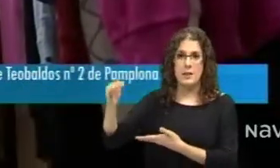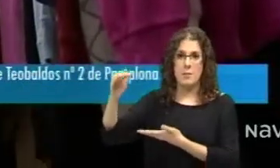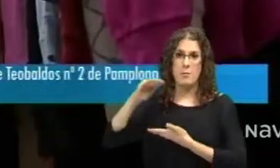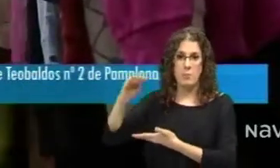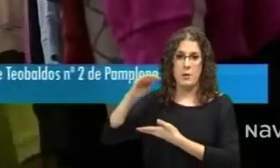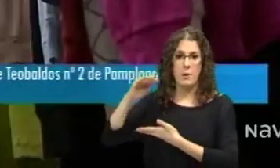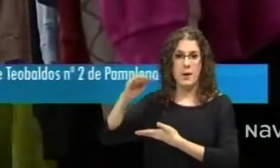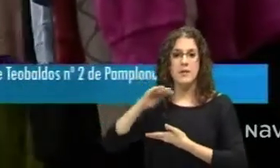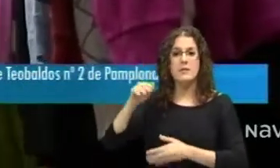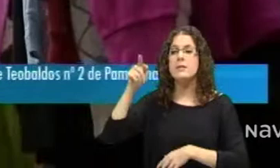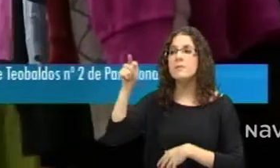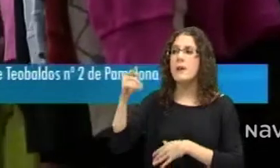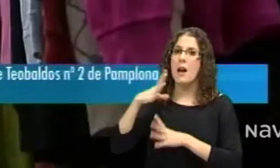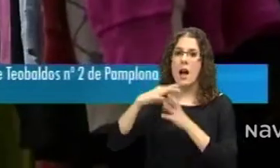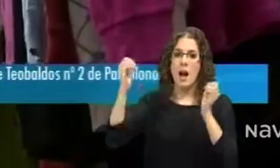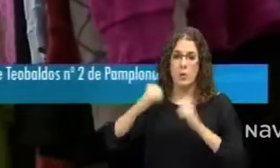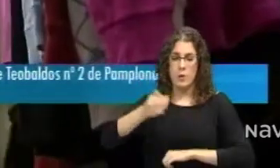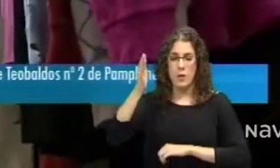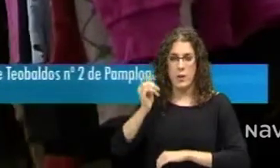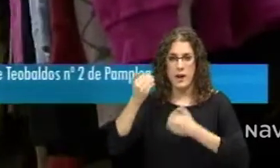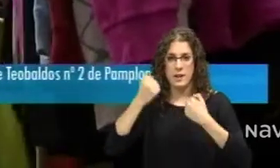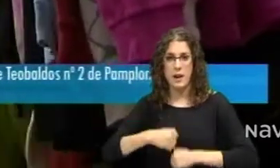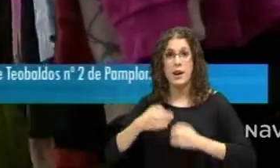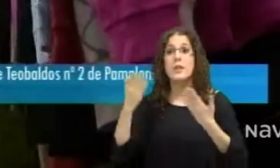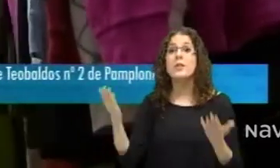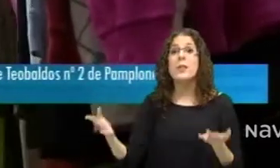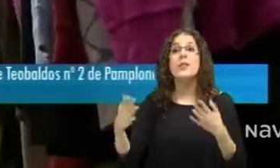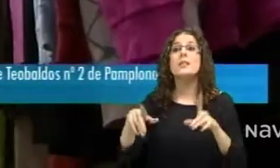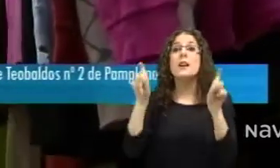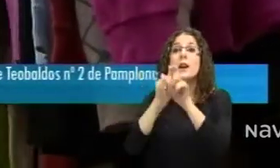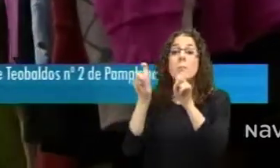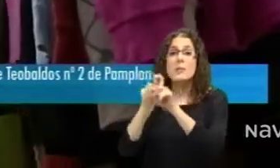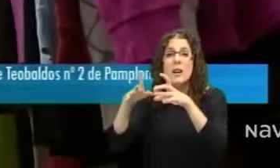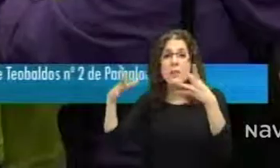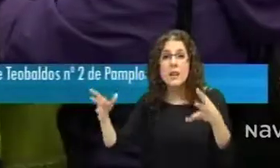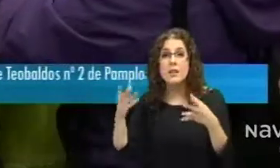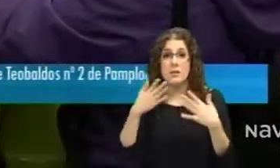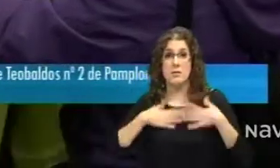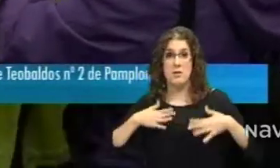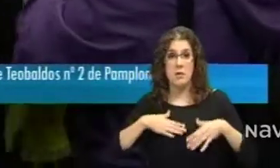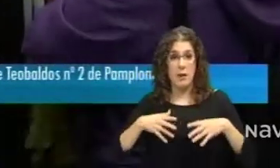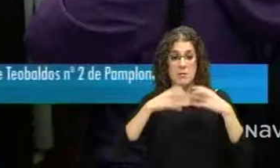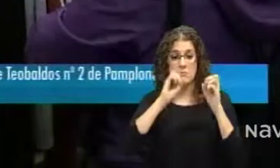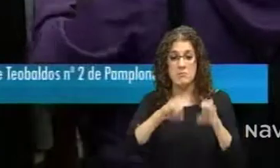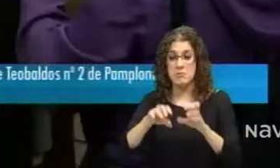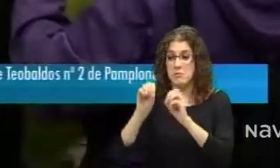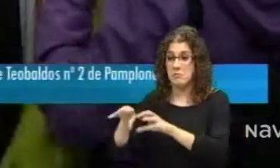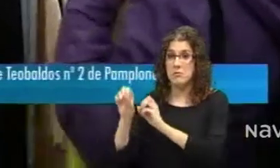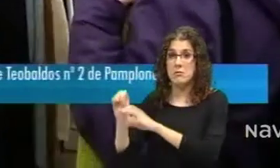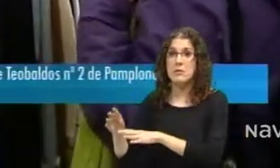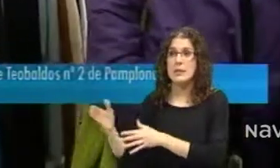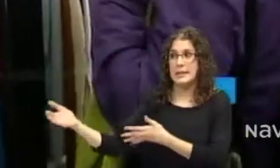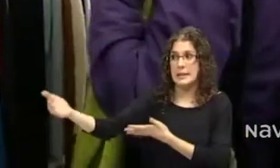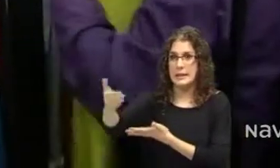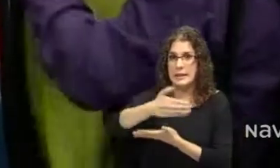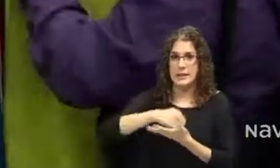que las grandes empresas o grandes superficies desechan. Hay ropa que ya la tienen descatalogada, o bien porque ya está pasada de